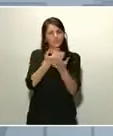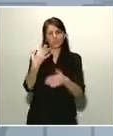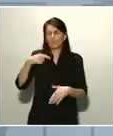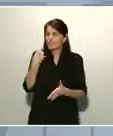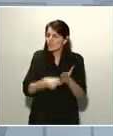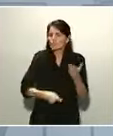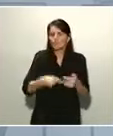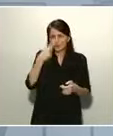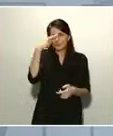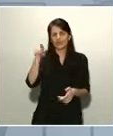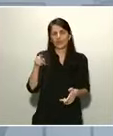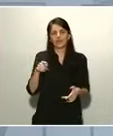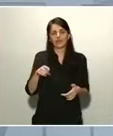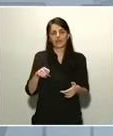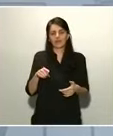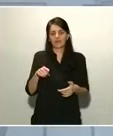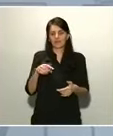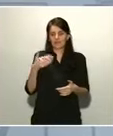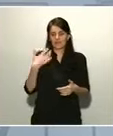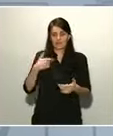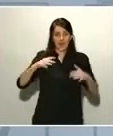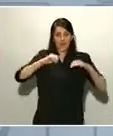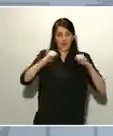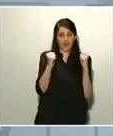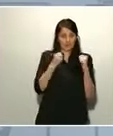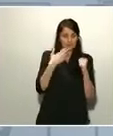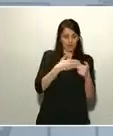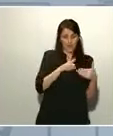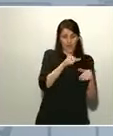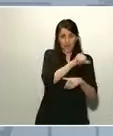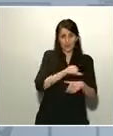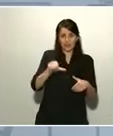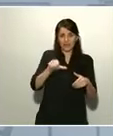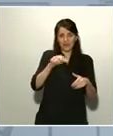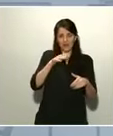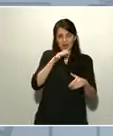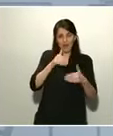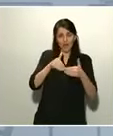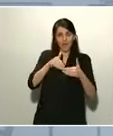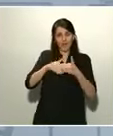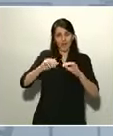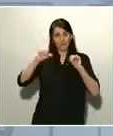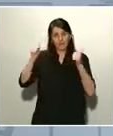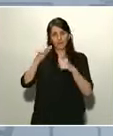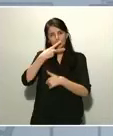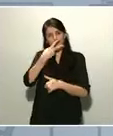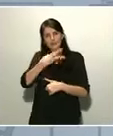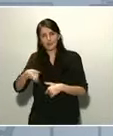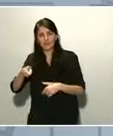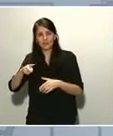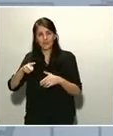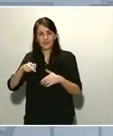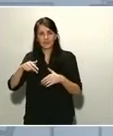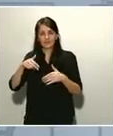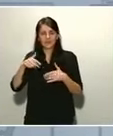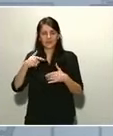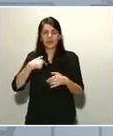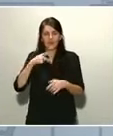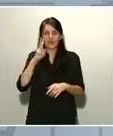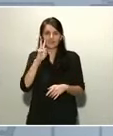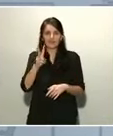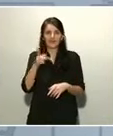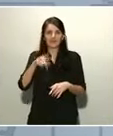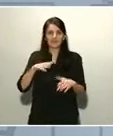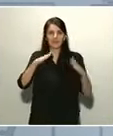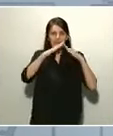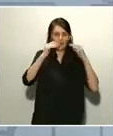llevamos una semana, vamos a por la segunda semana. También ahí se ve de qué materia estamos hechos. Y ahí